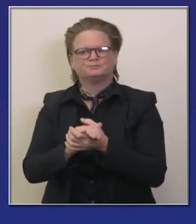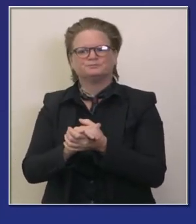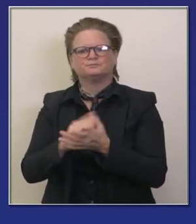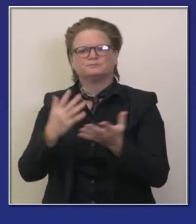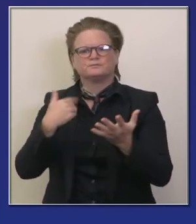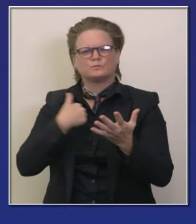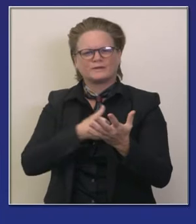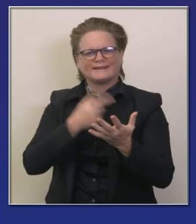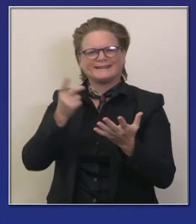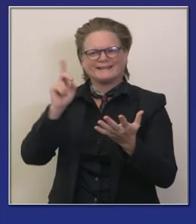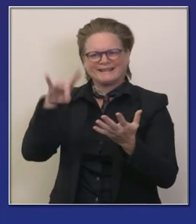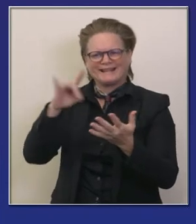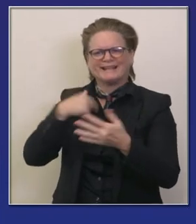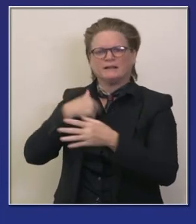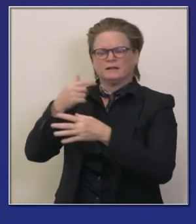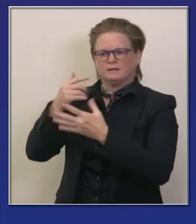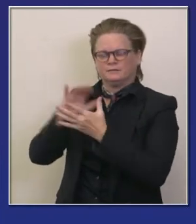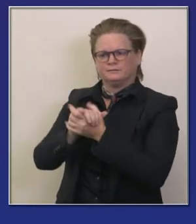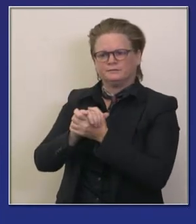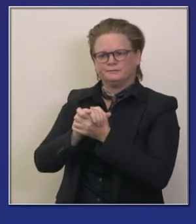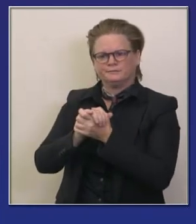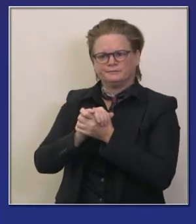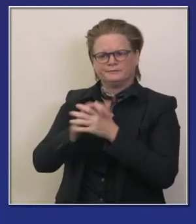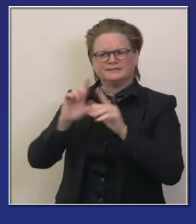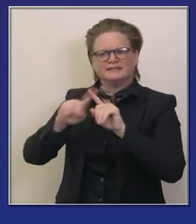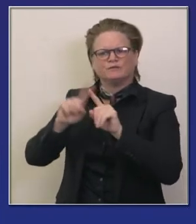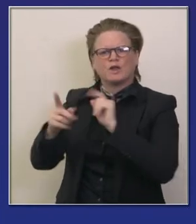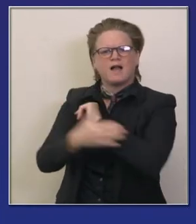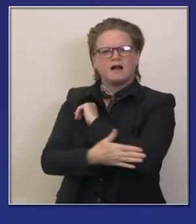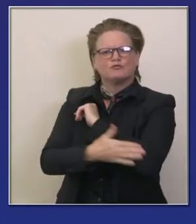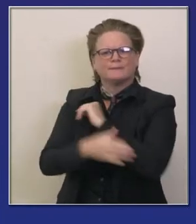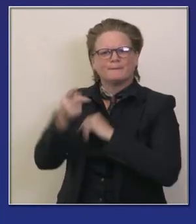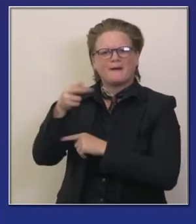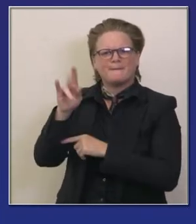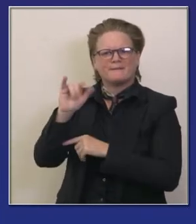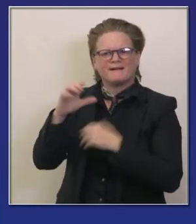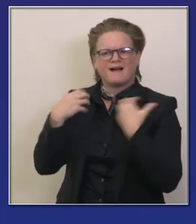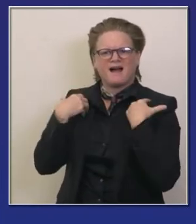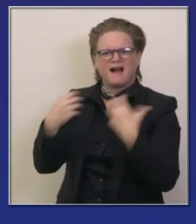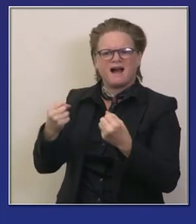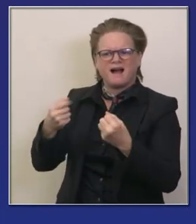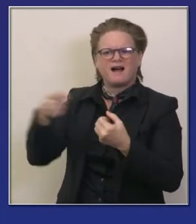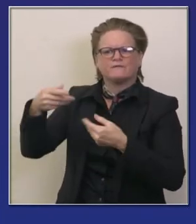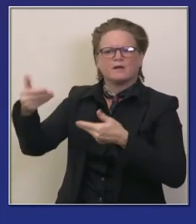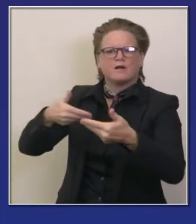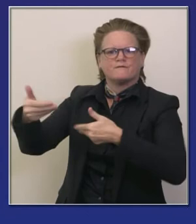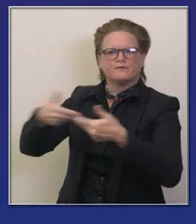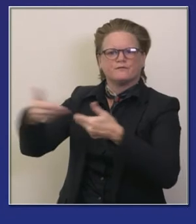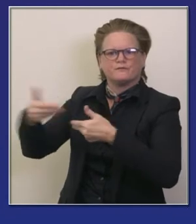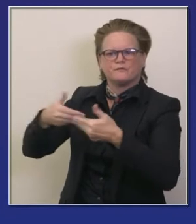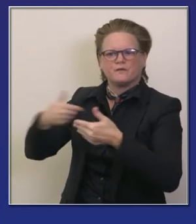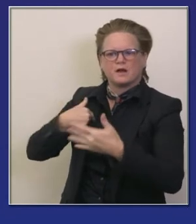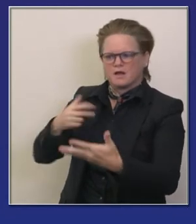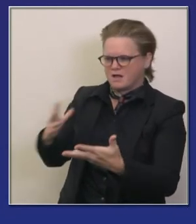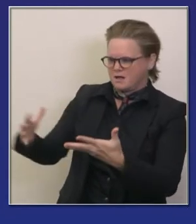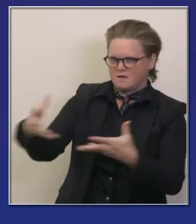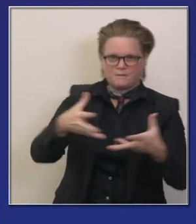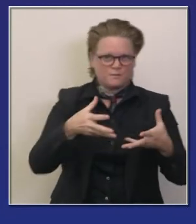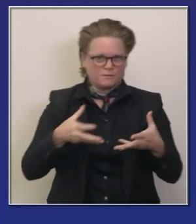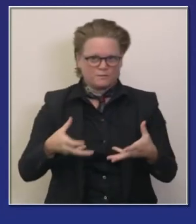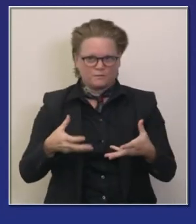las órdenes del departamento de salubridad local estas órdenes llegaron el viernes otras llegan activamente estamos